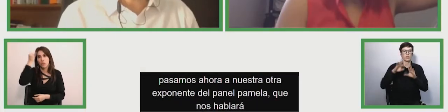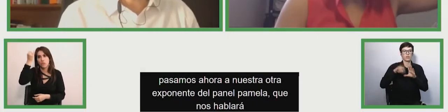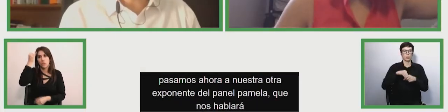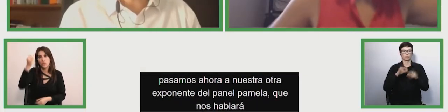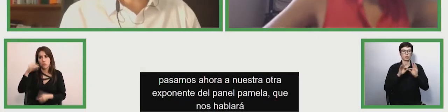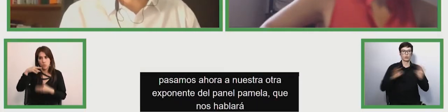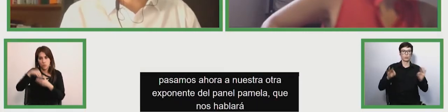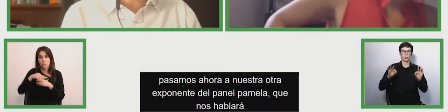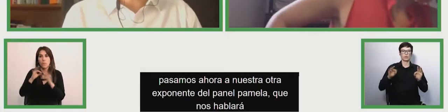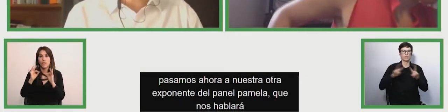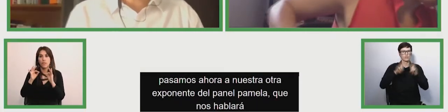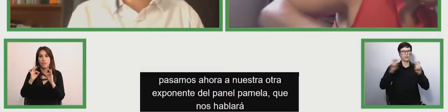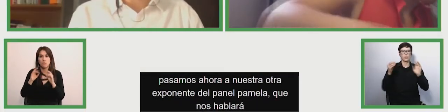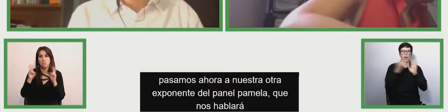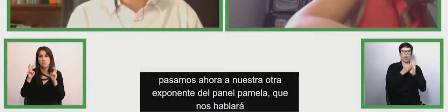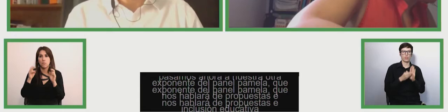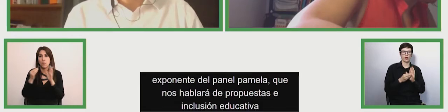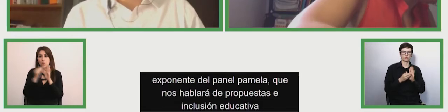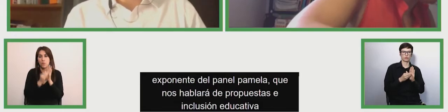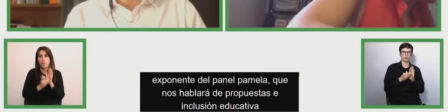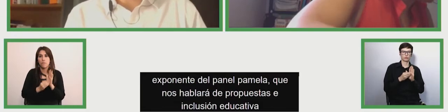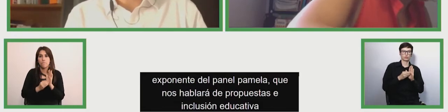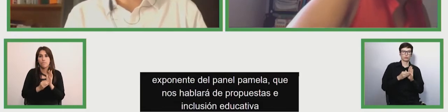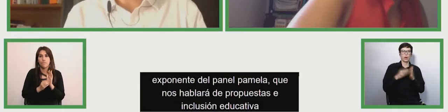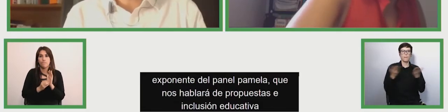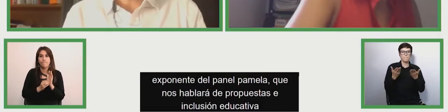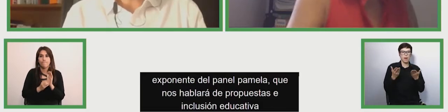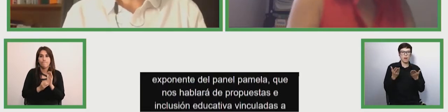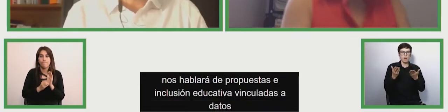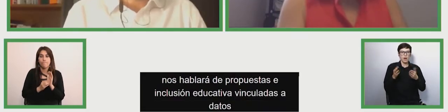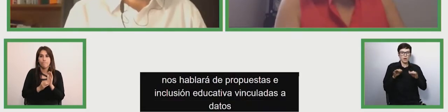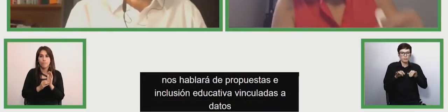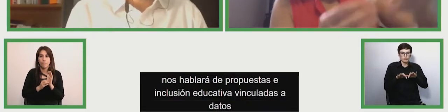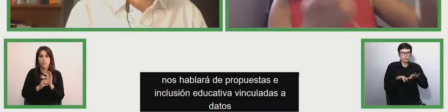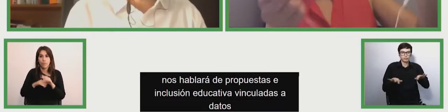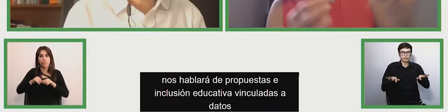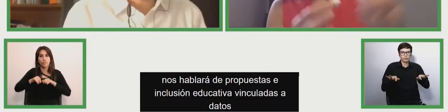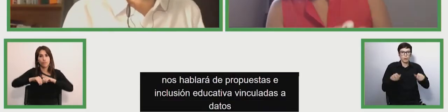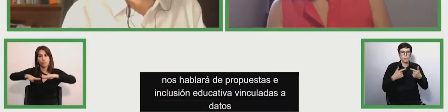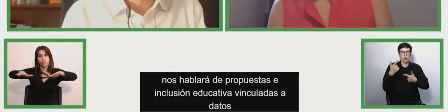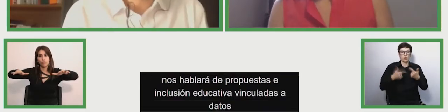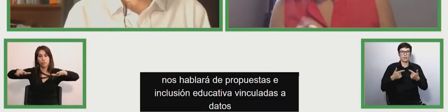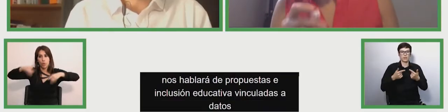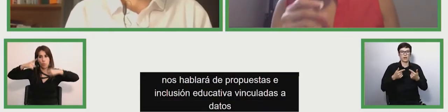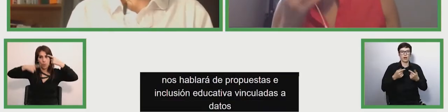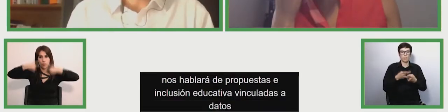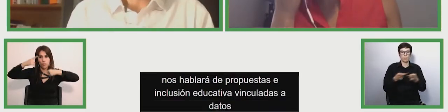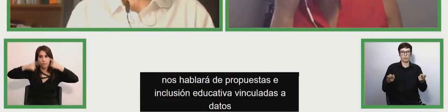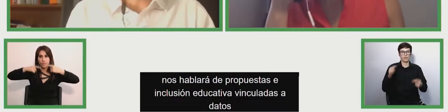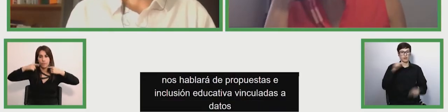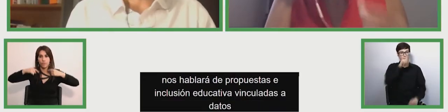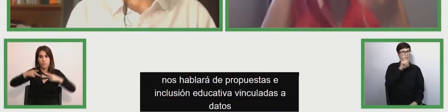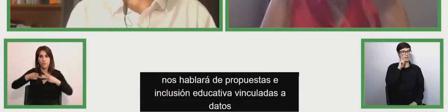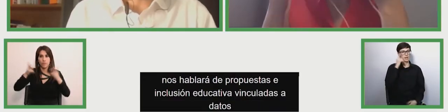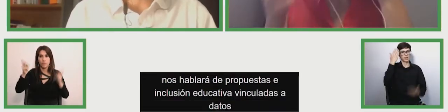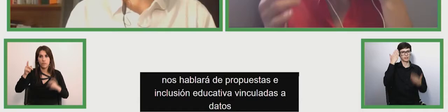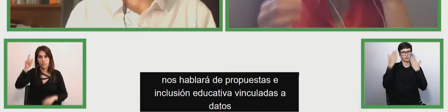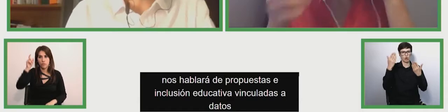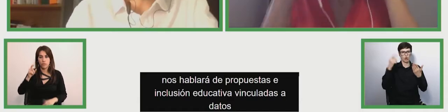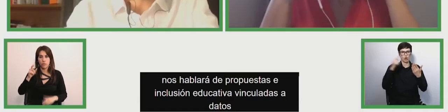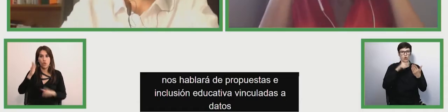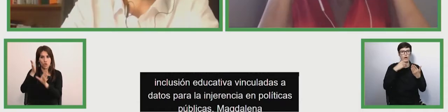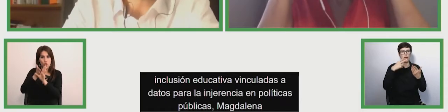vinculadas a datos para la incidencia en políticas públicas. Magdalena es psicóloga clínica por la